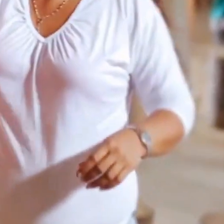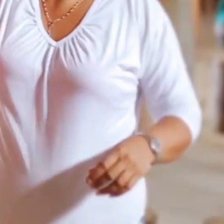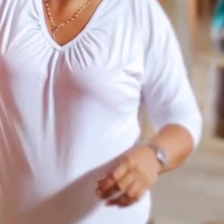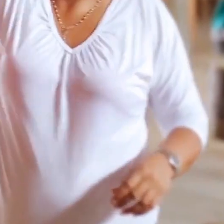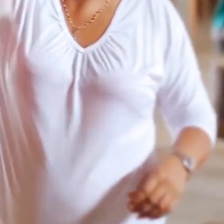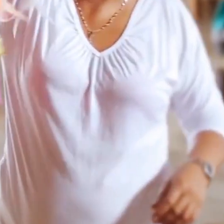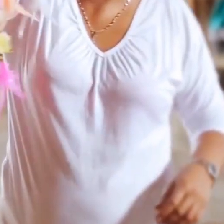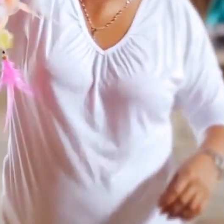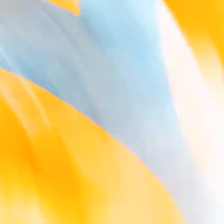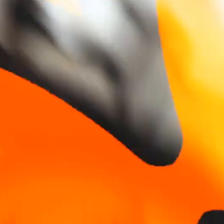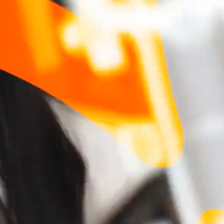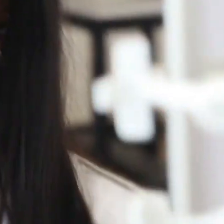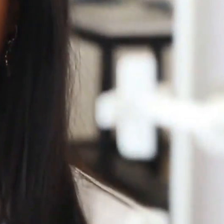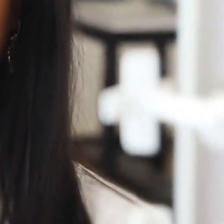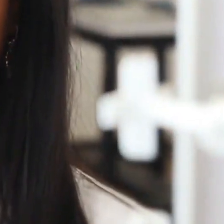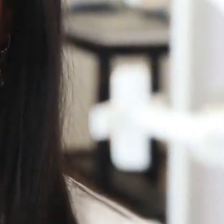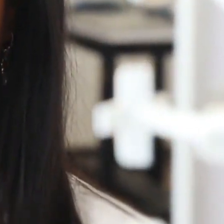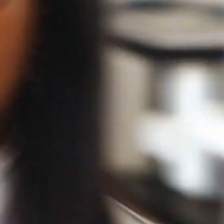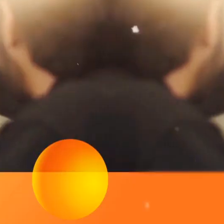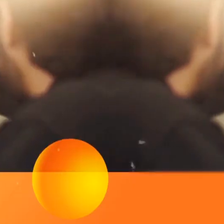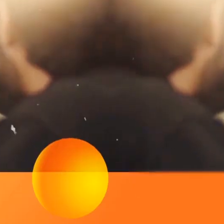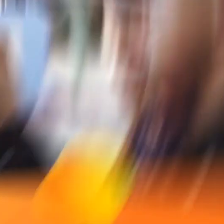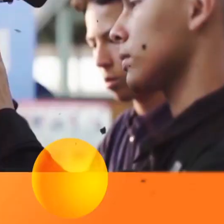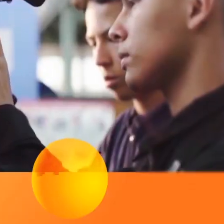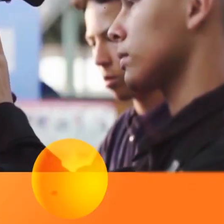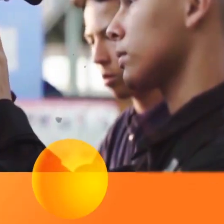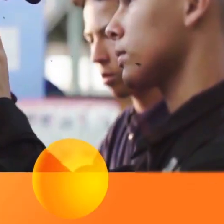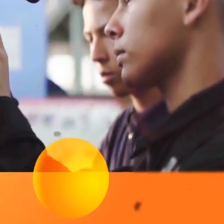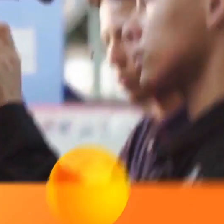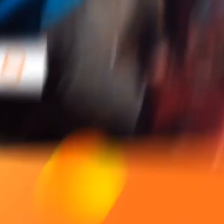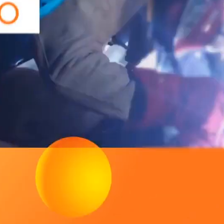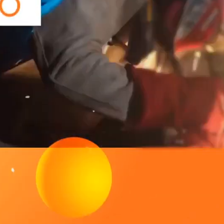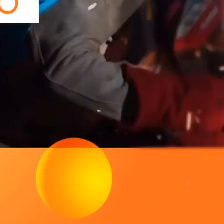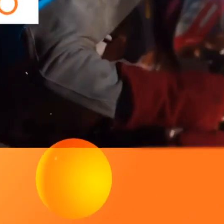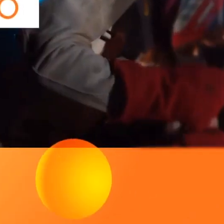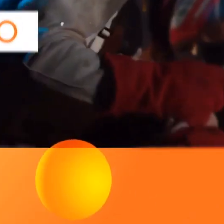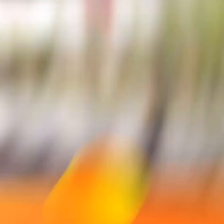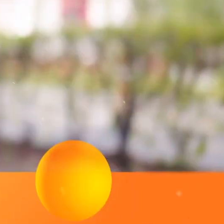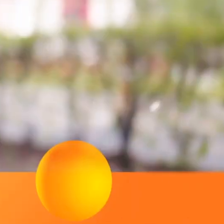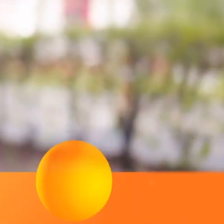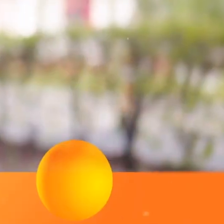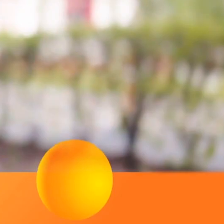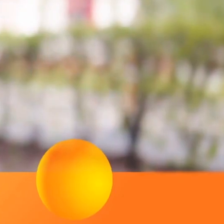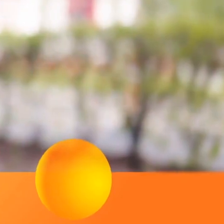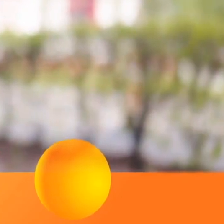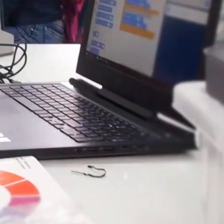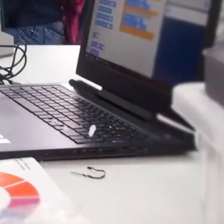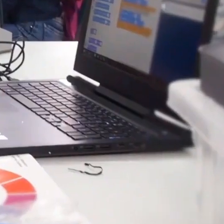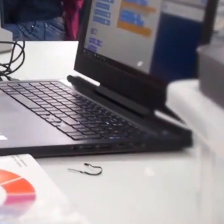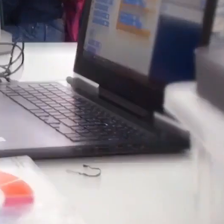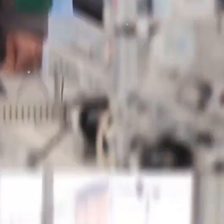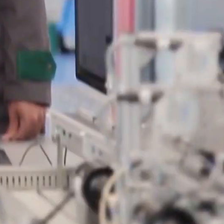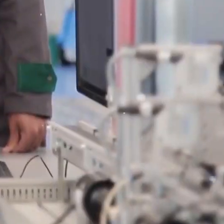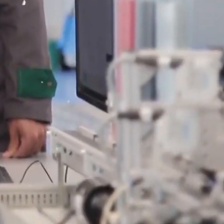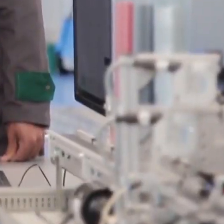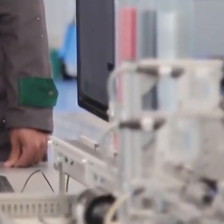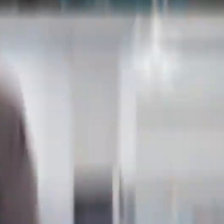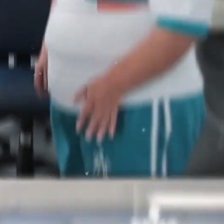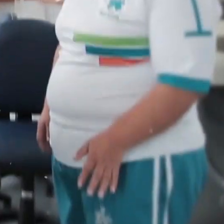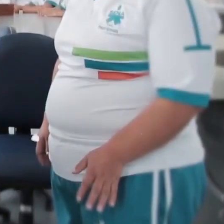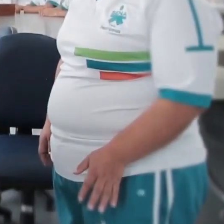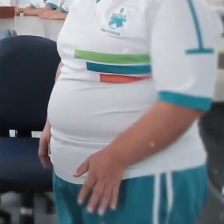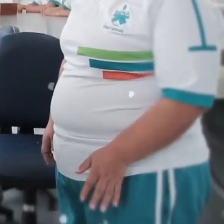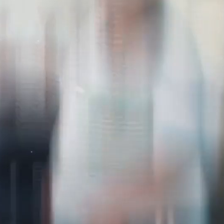sus oyentes y televidentes. Sena, Sena, Sena al aire, Sena, Sena, Sena al aire.